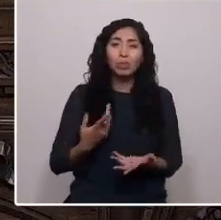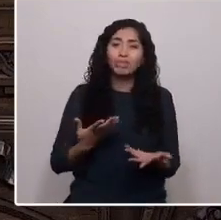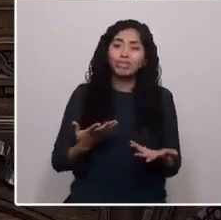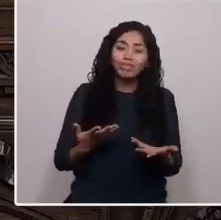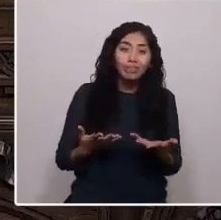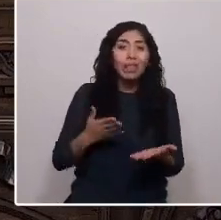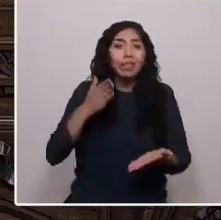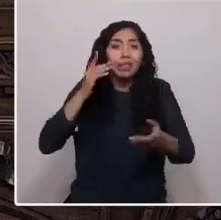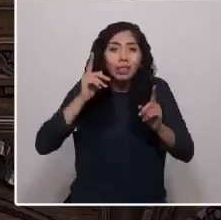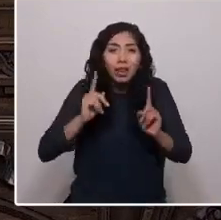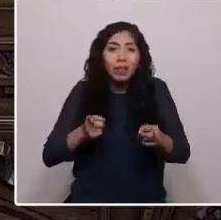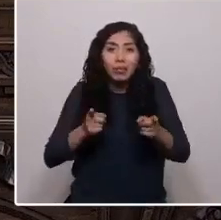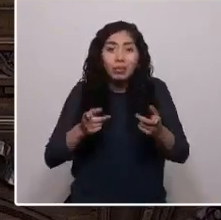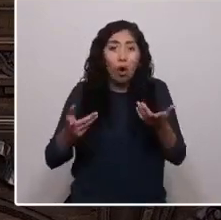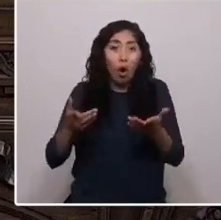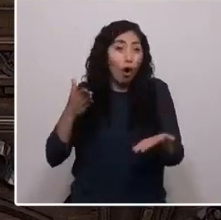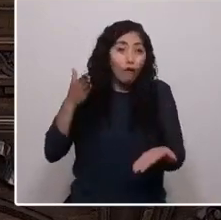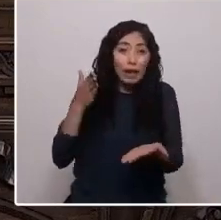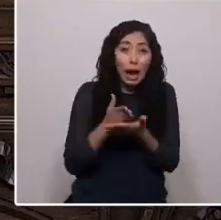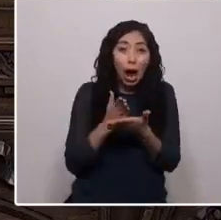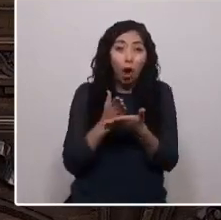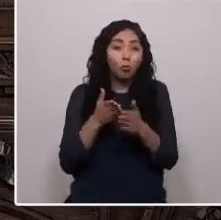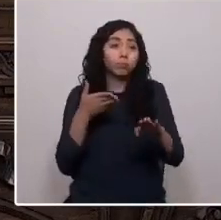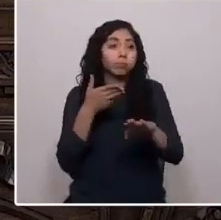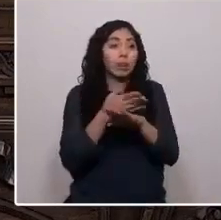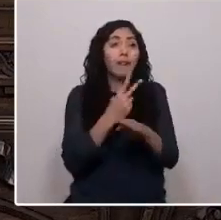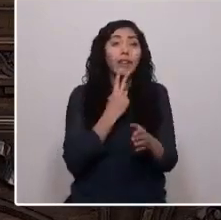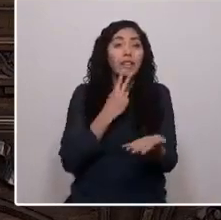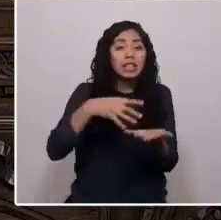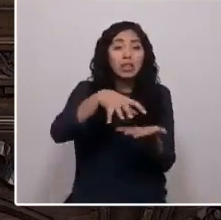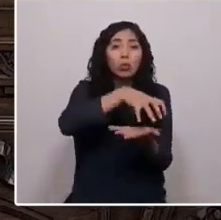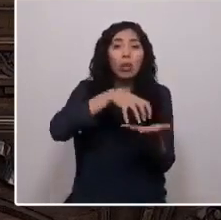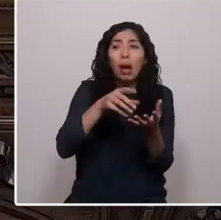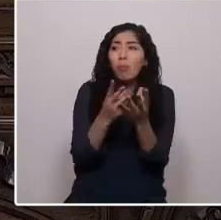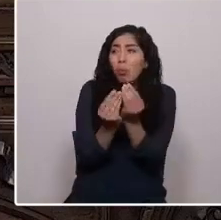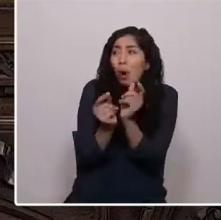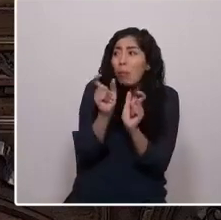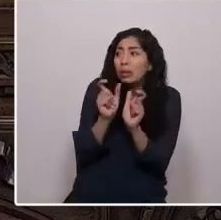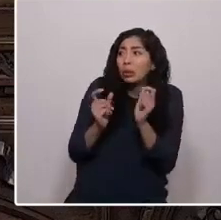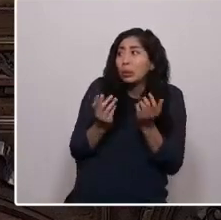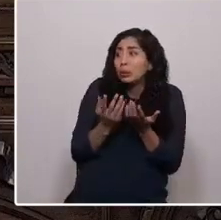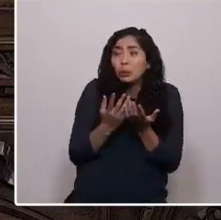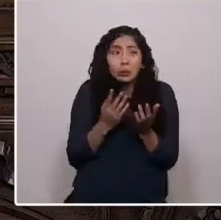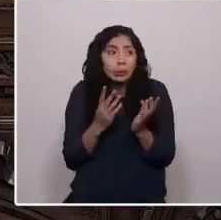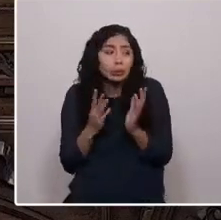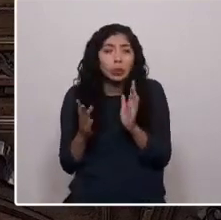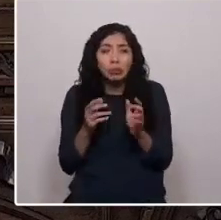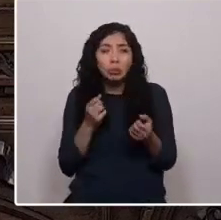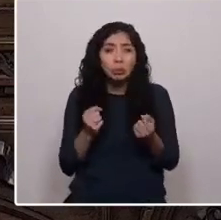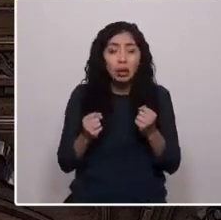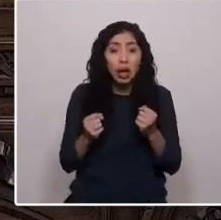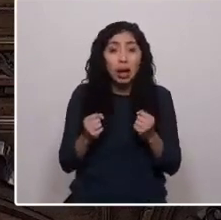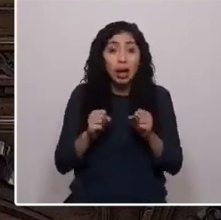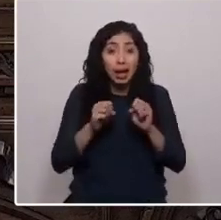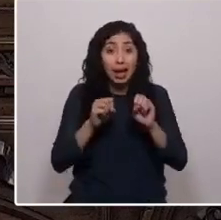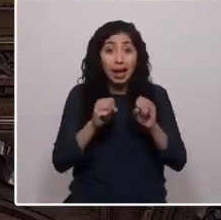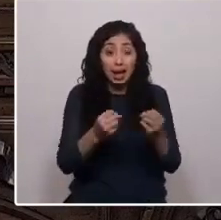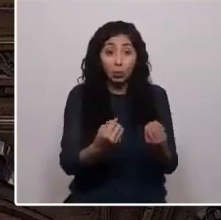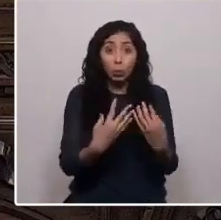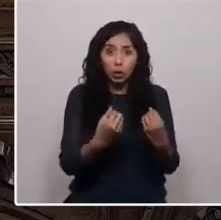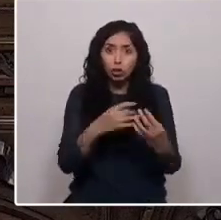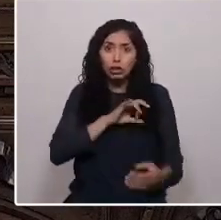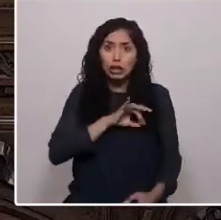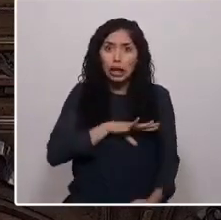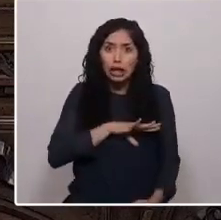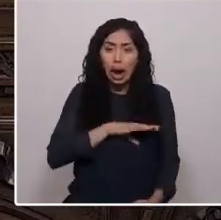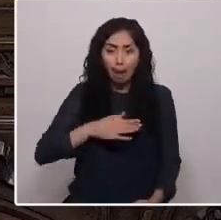en el hacinamiento, al igual que miles que viven en estas condiciones en la actualidad. La educación chilena me quitó la lengua de